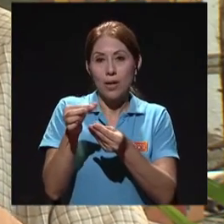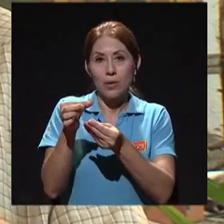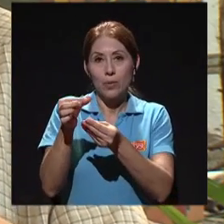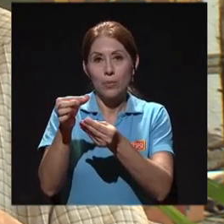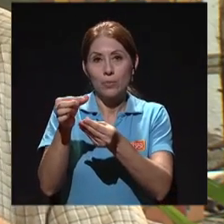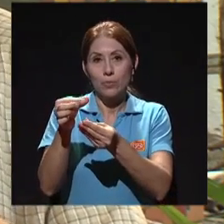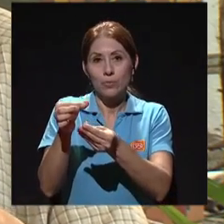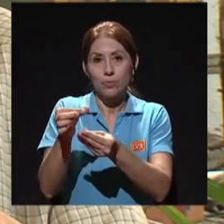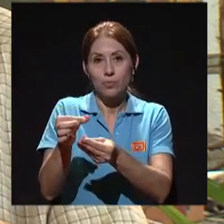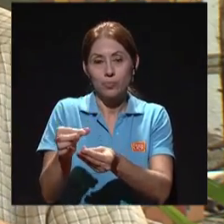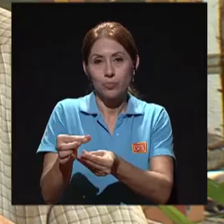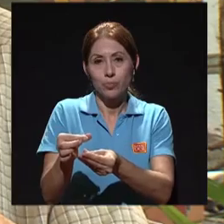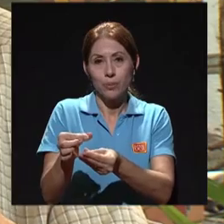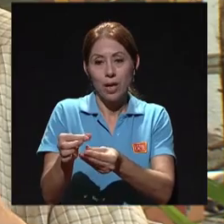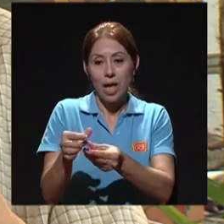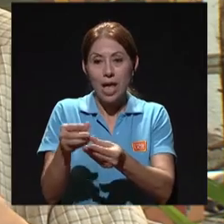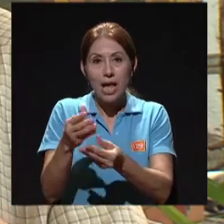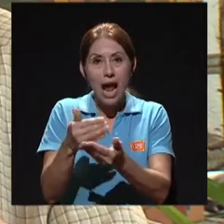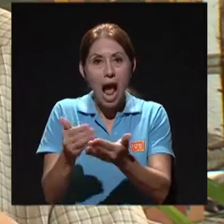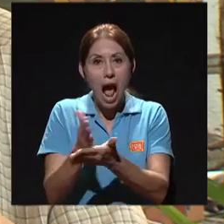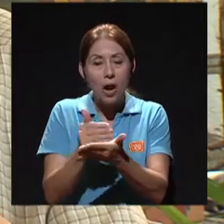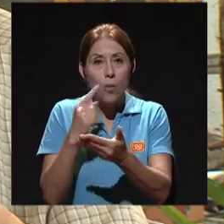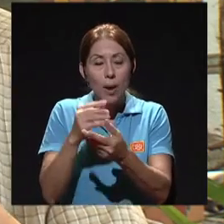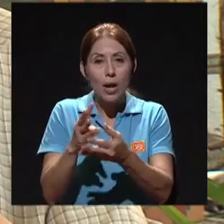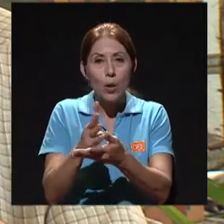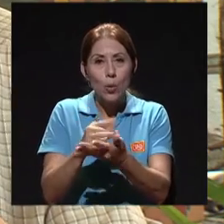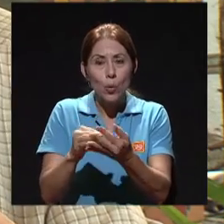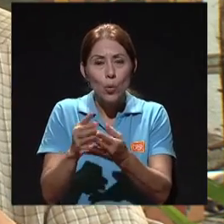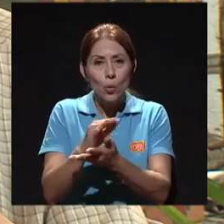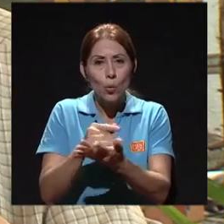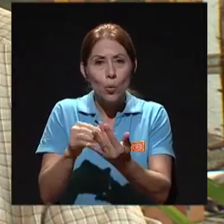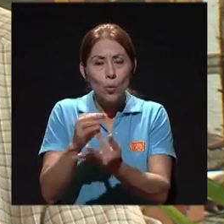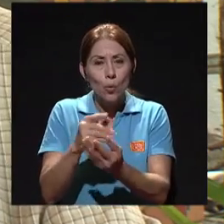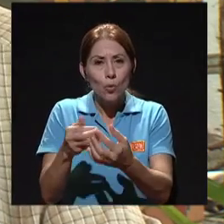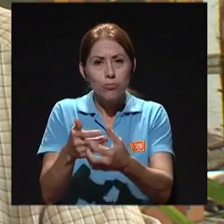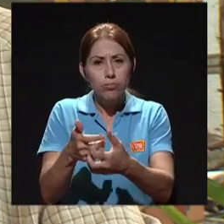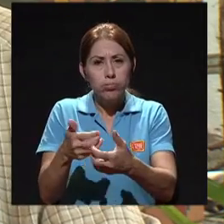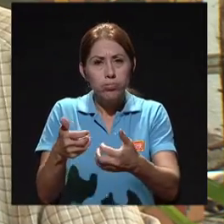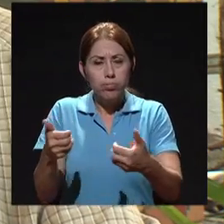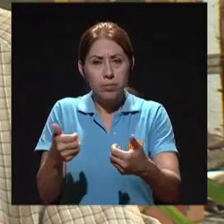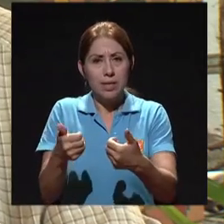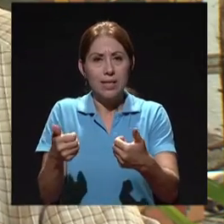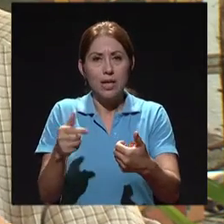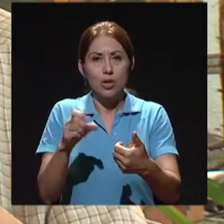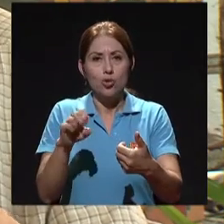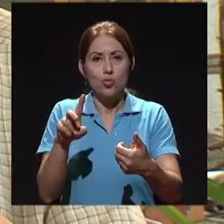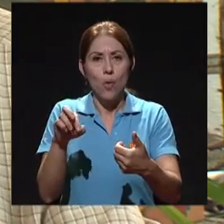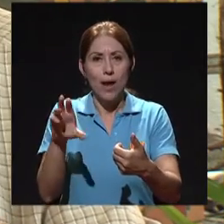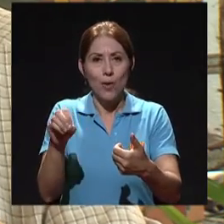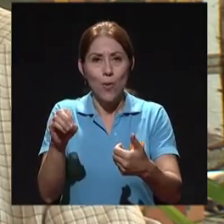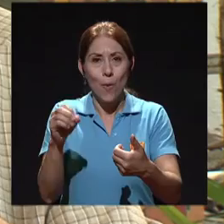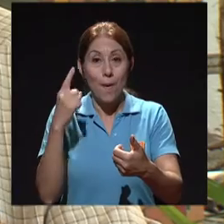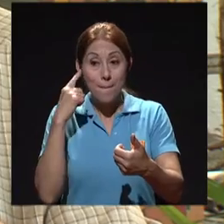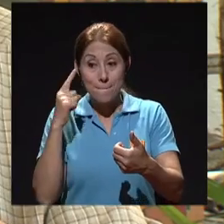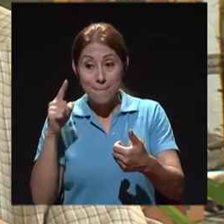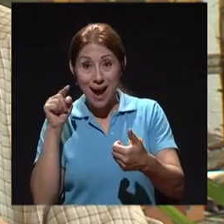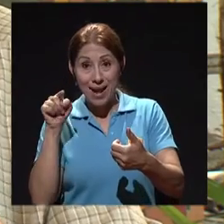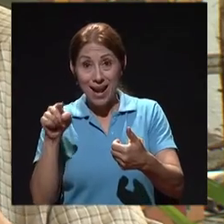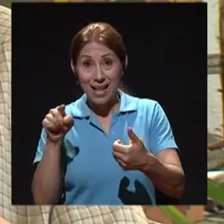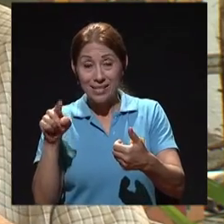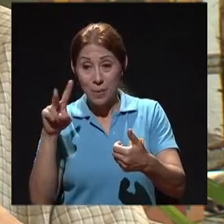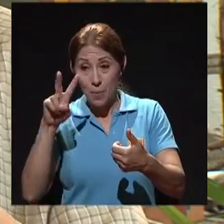y se separa el suero. Y para las pruebas de química clínica, de hormonas, de marcadores tumorales, etc., se utiliza el suero.